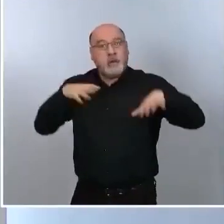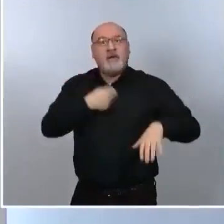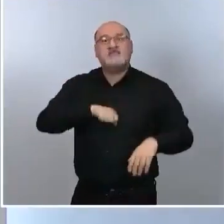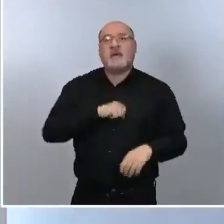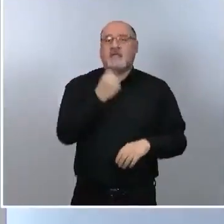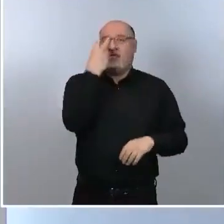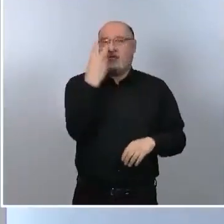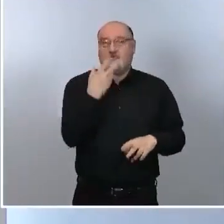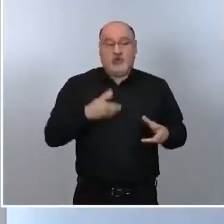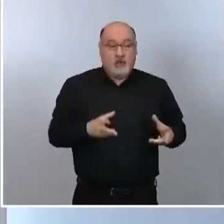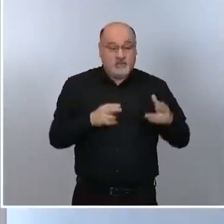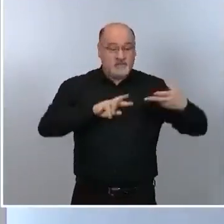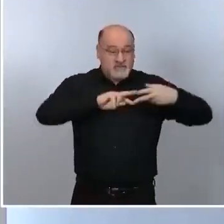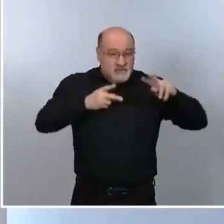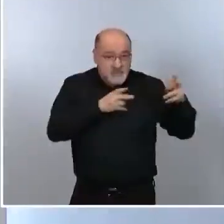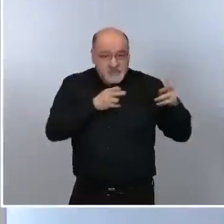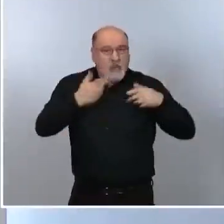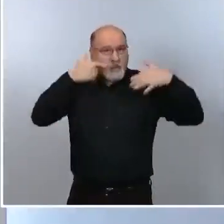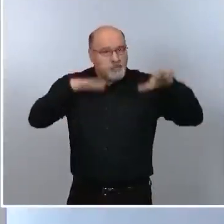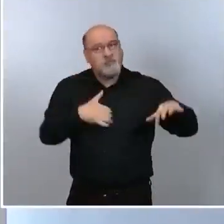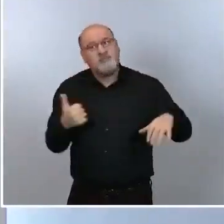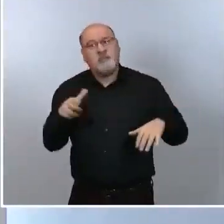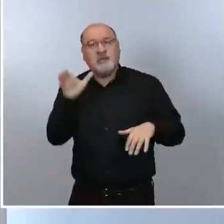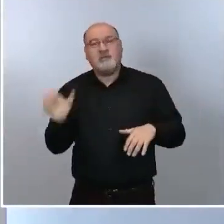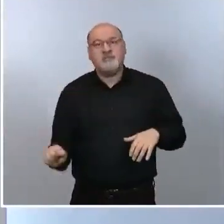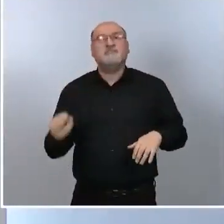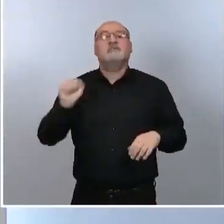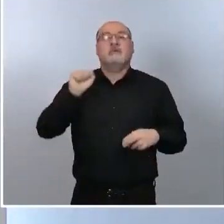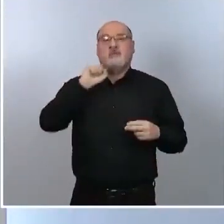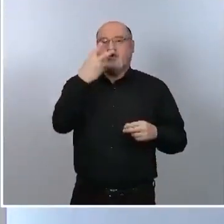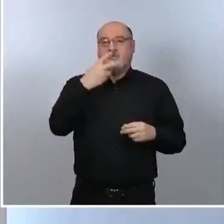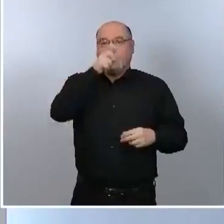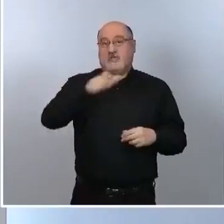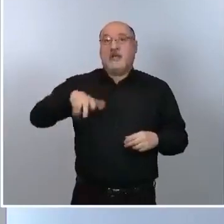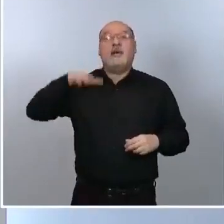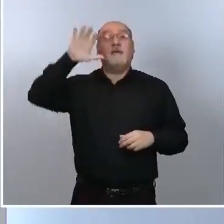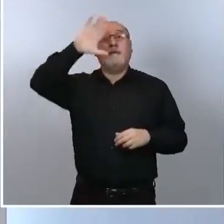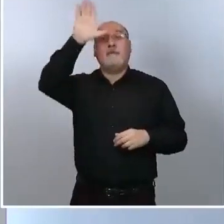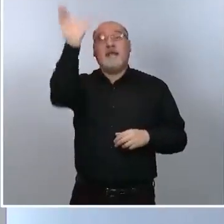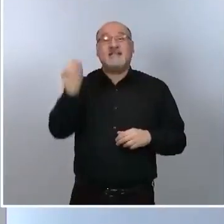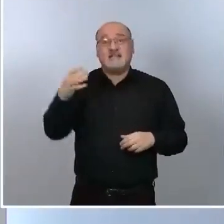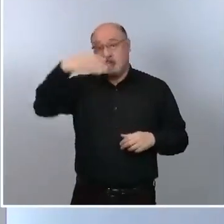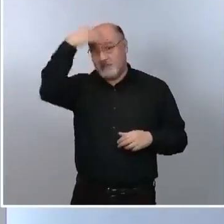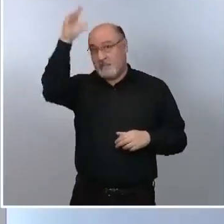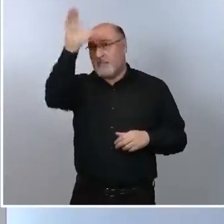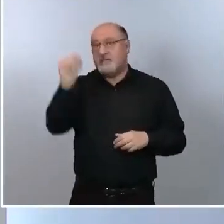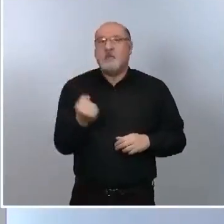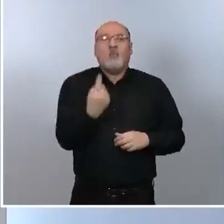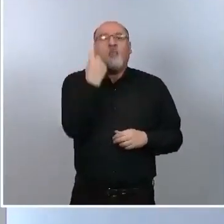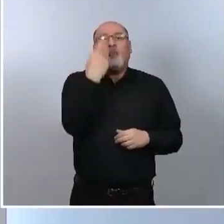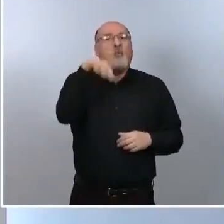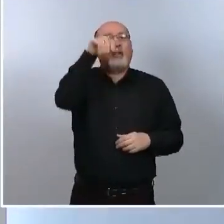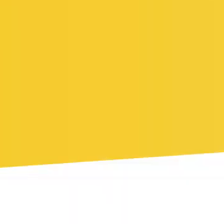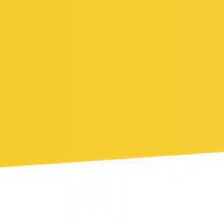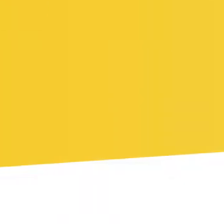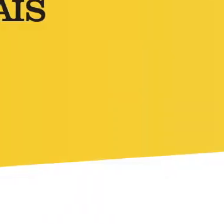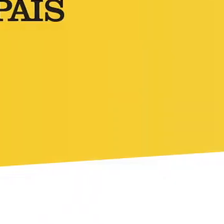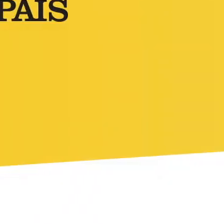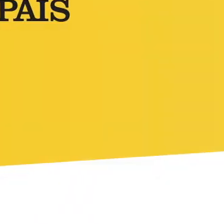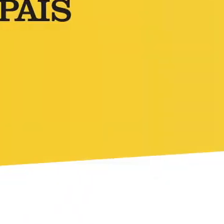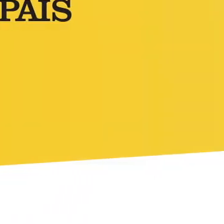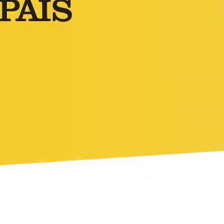y que también la variante brasileña hasta ahora solo se ha confirmado un caso de un viajero procedente de Brasil.